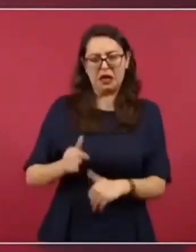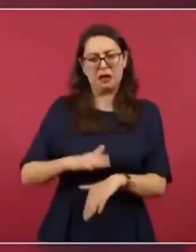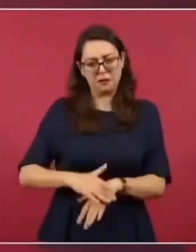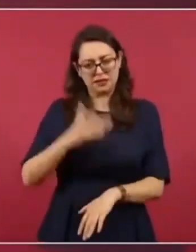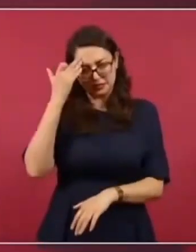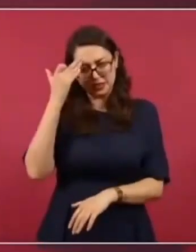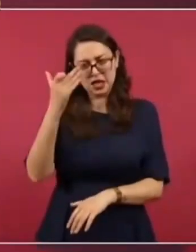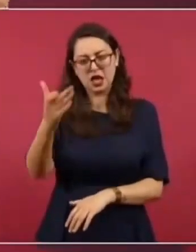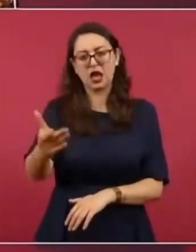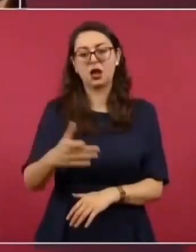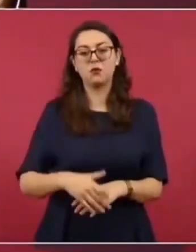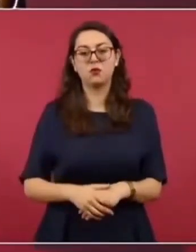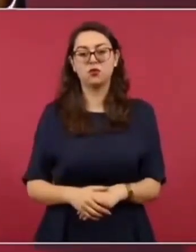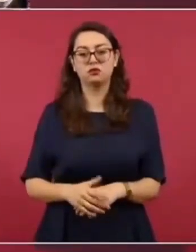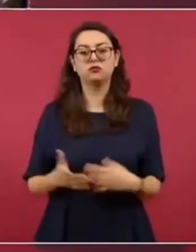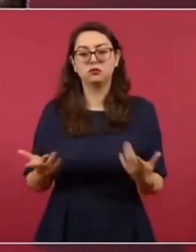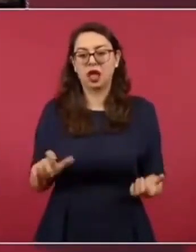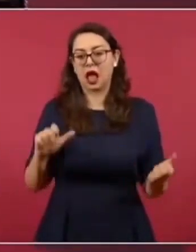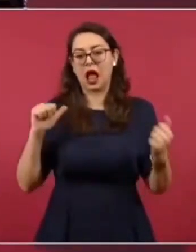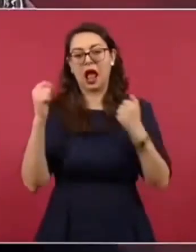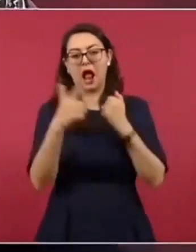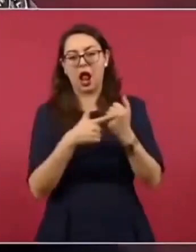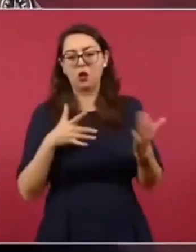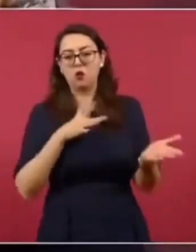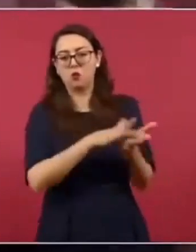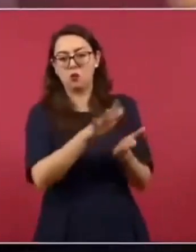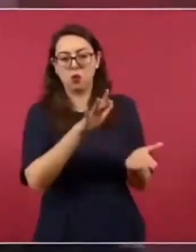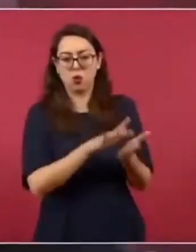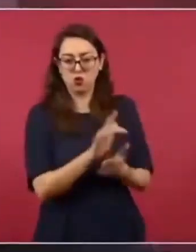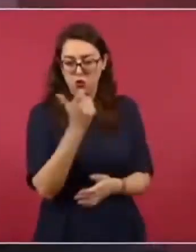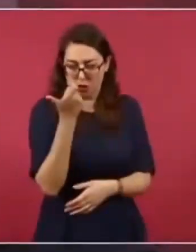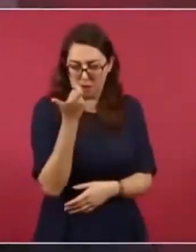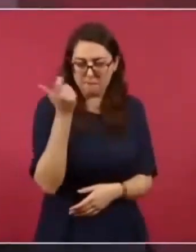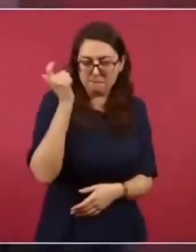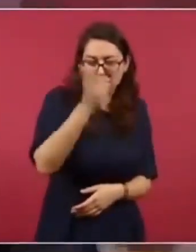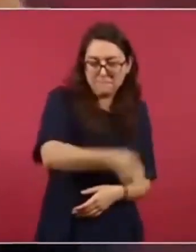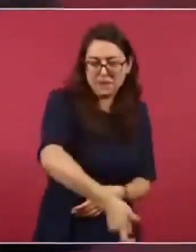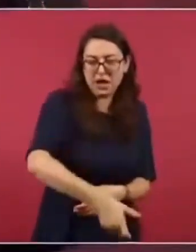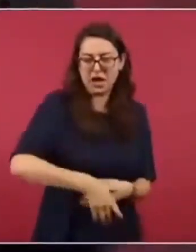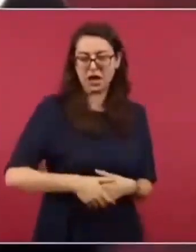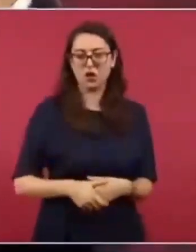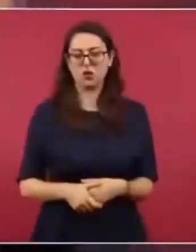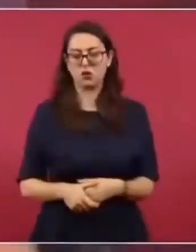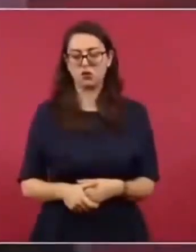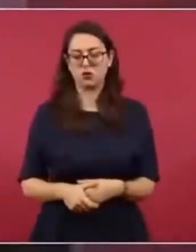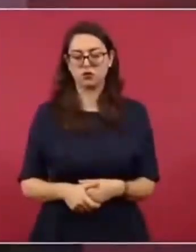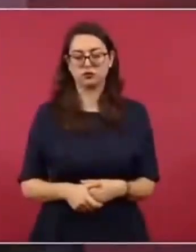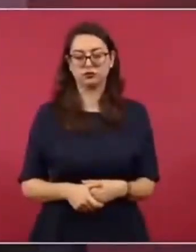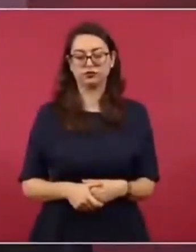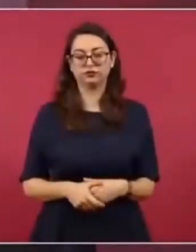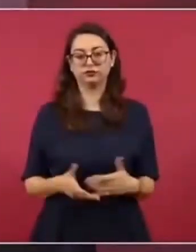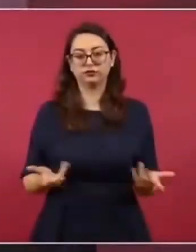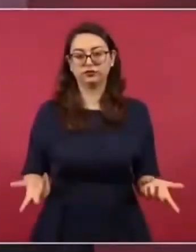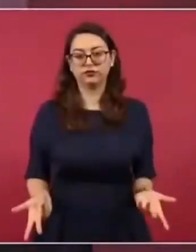una compensación que en vez de que abandonen los jóvenes